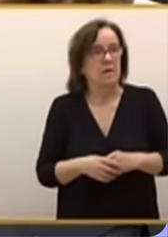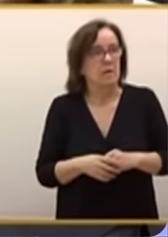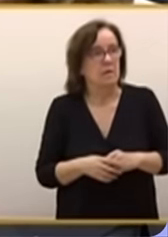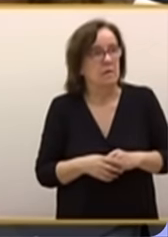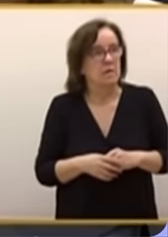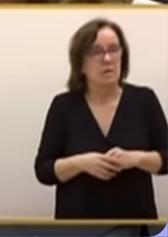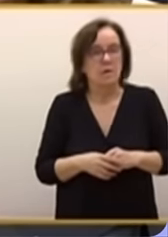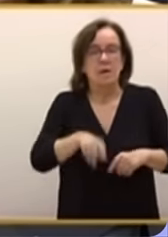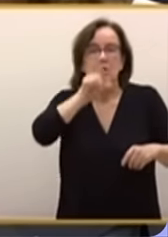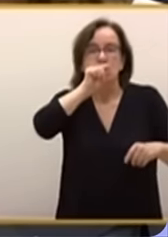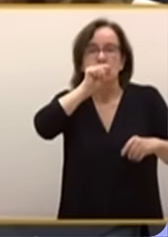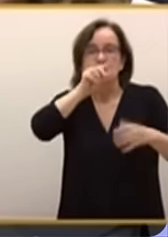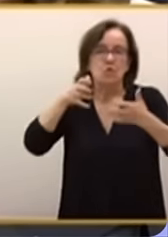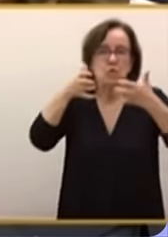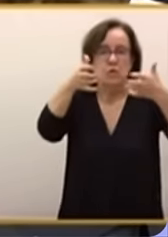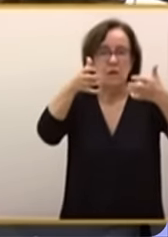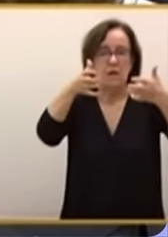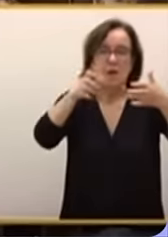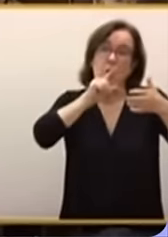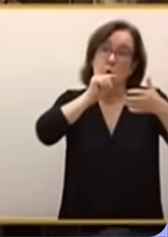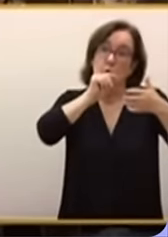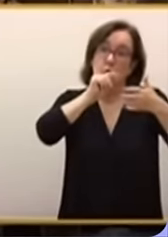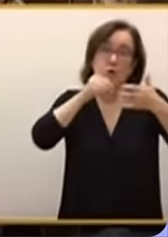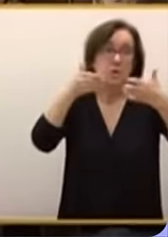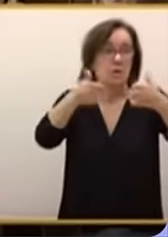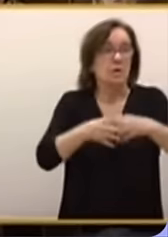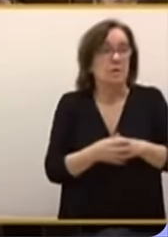El Twitter... El Twitter...